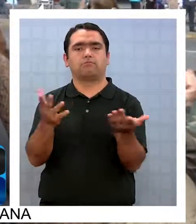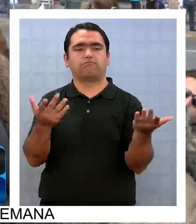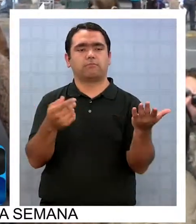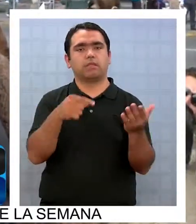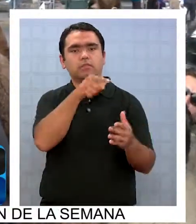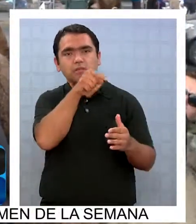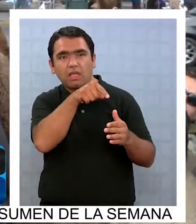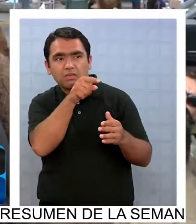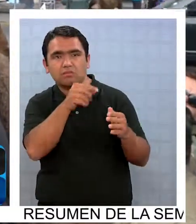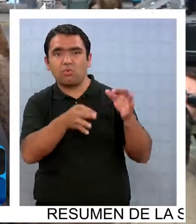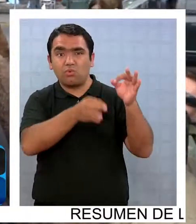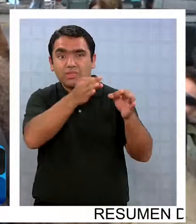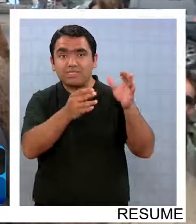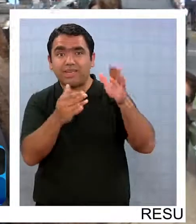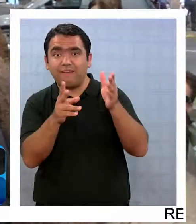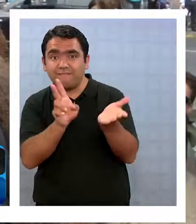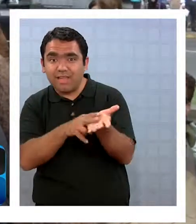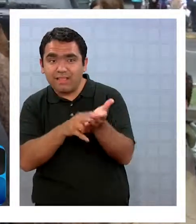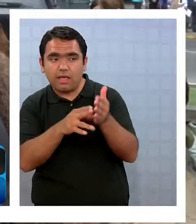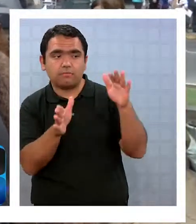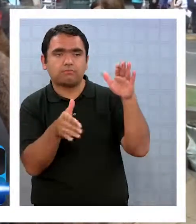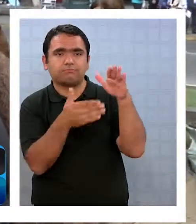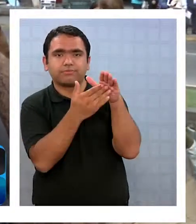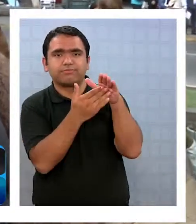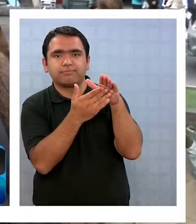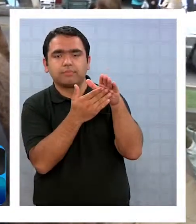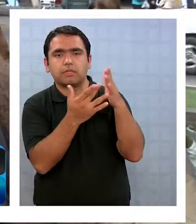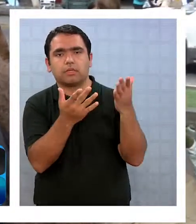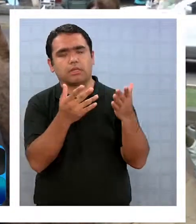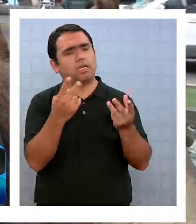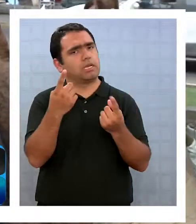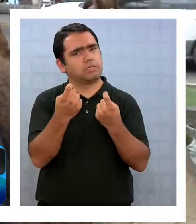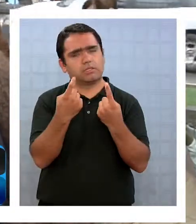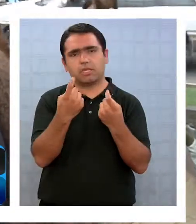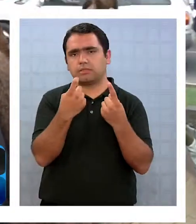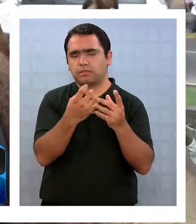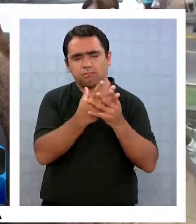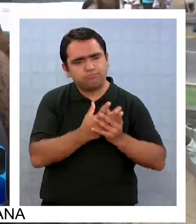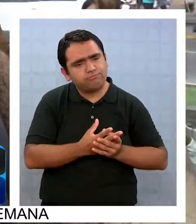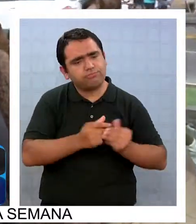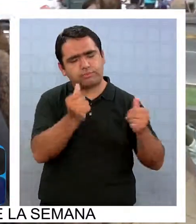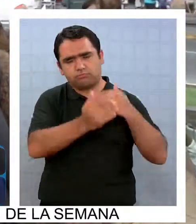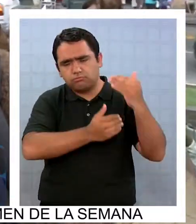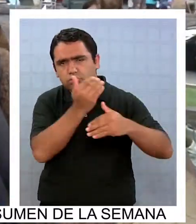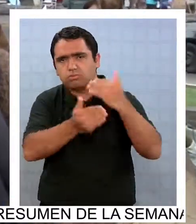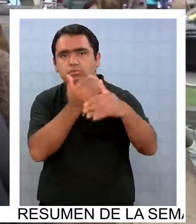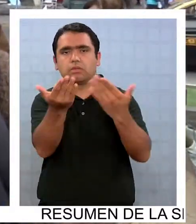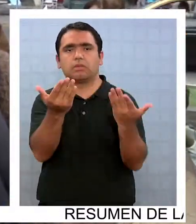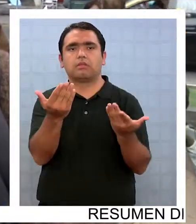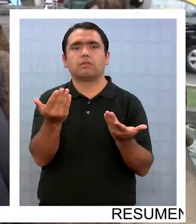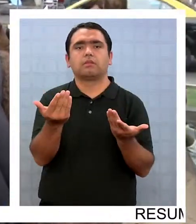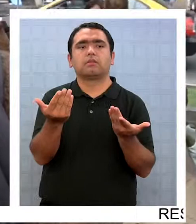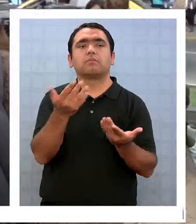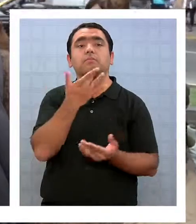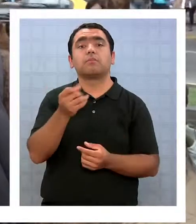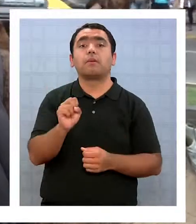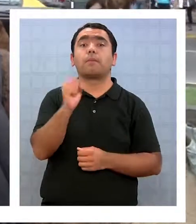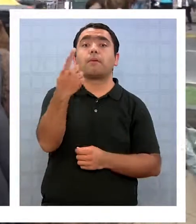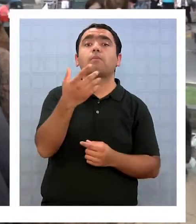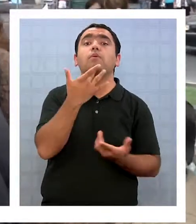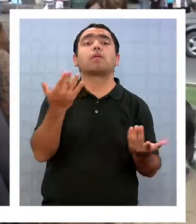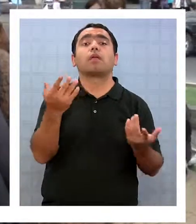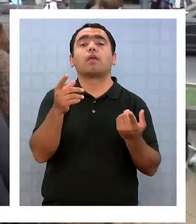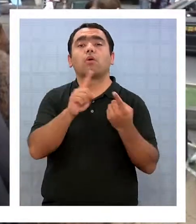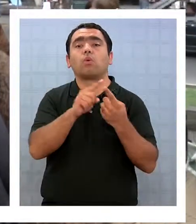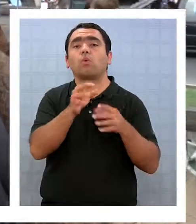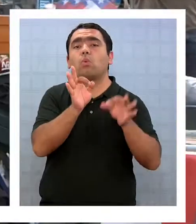importantes que tenemos que sanar en este país. Y es lo que nosotros todos reivindicamos. Primero, porque la justicia no ha